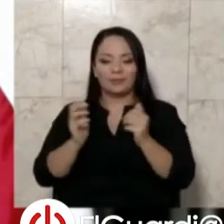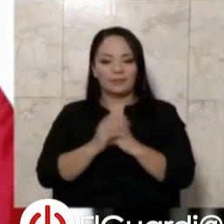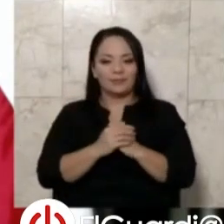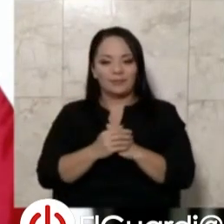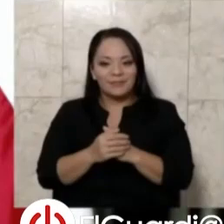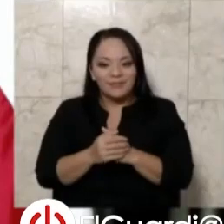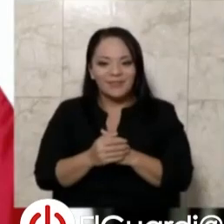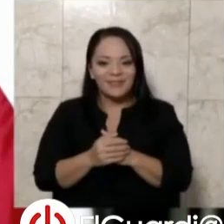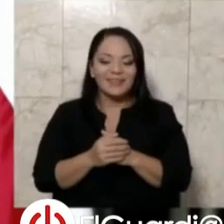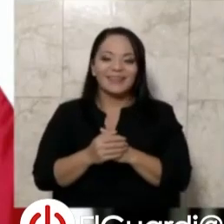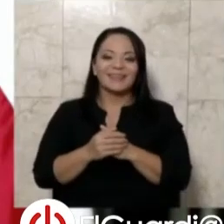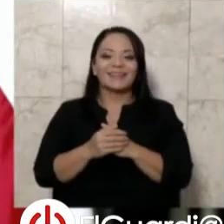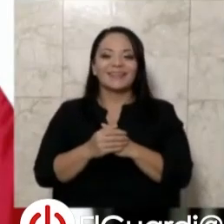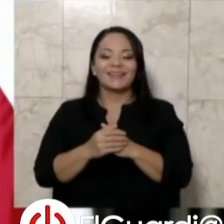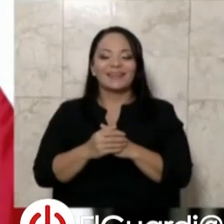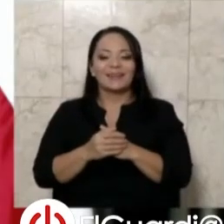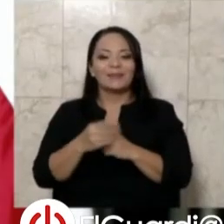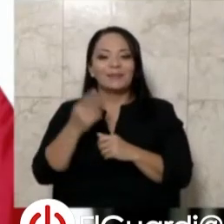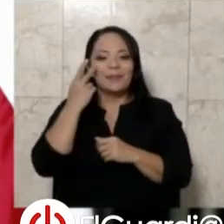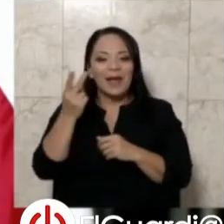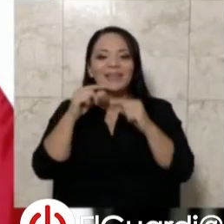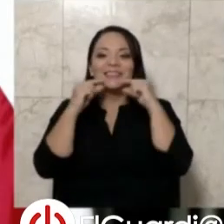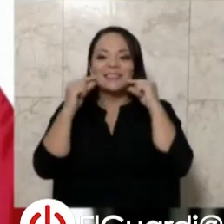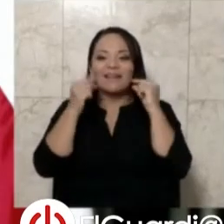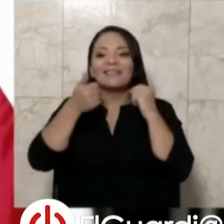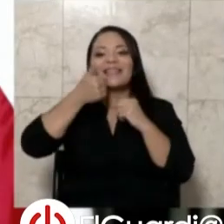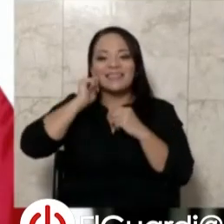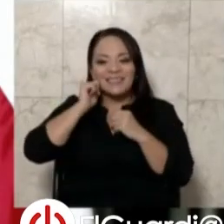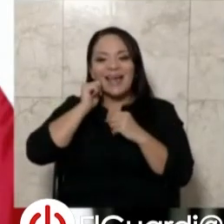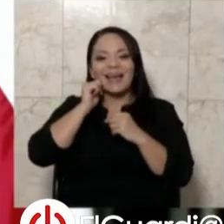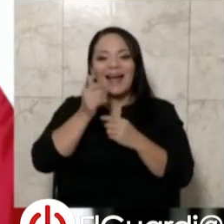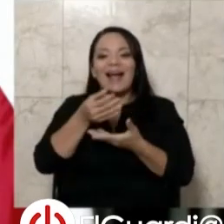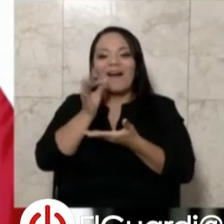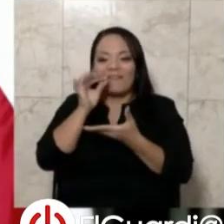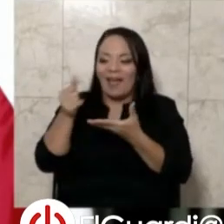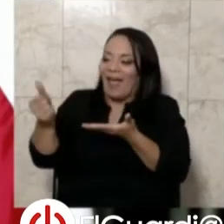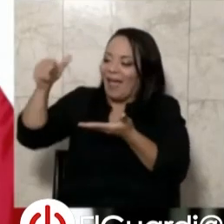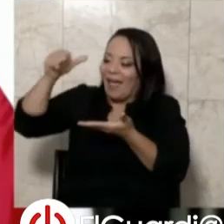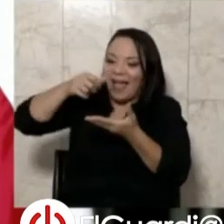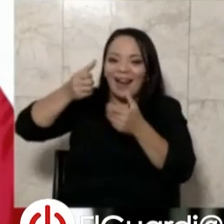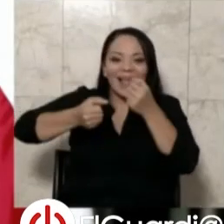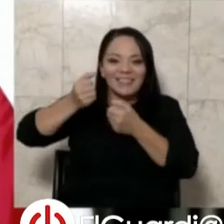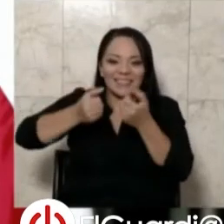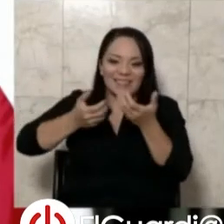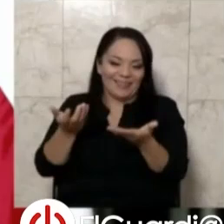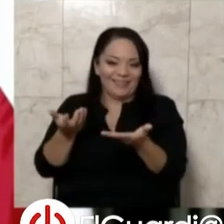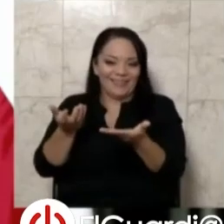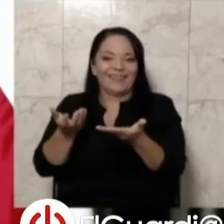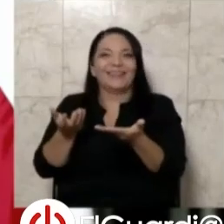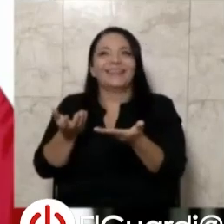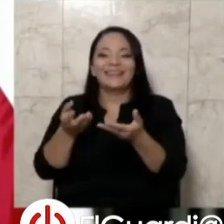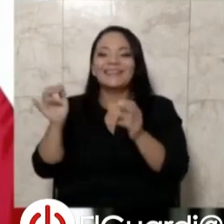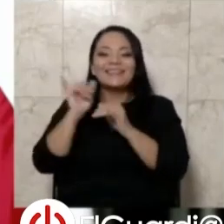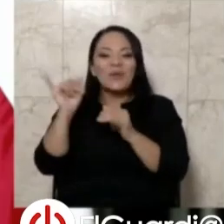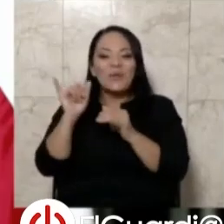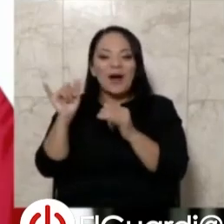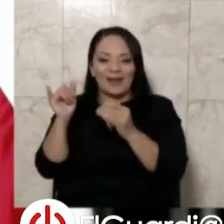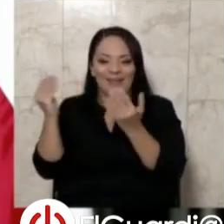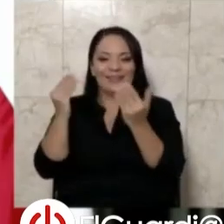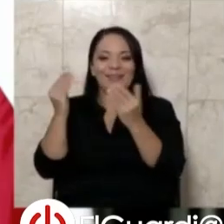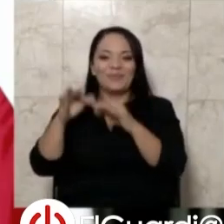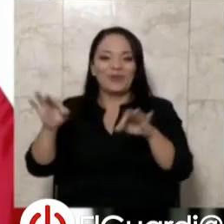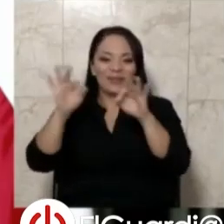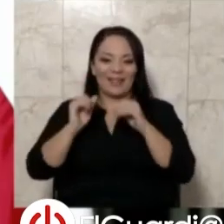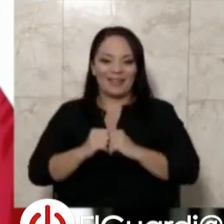Chávez le echó leche al café ayer. Es igual de relevante. Porque la ley